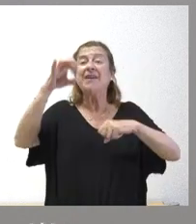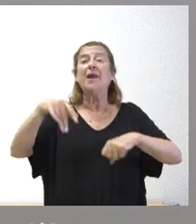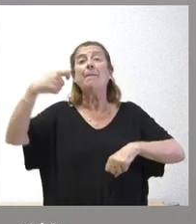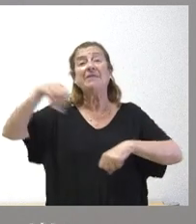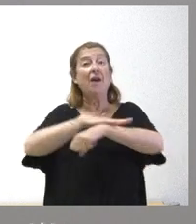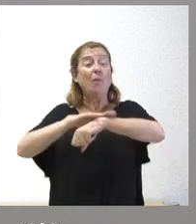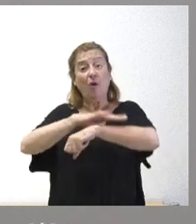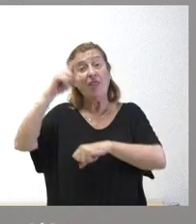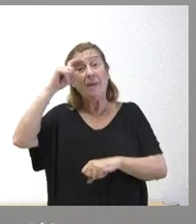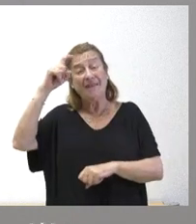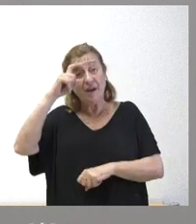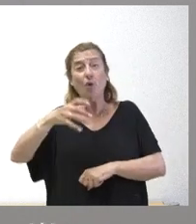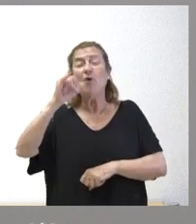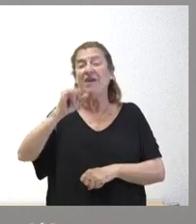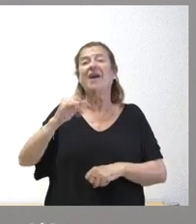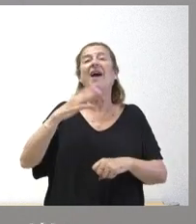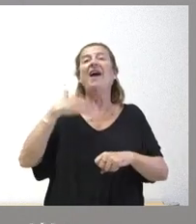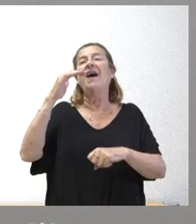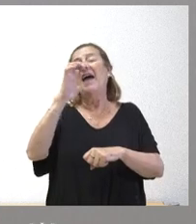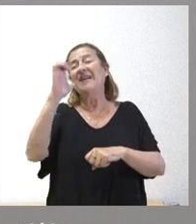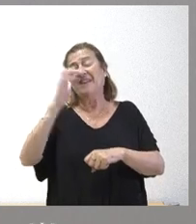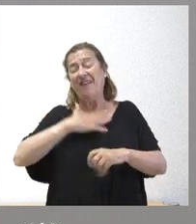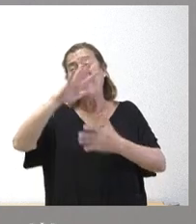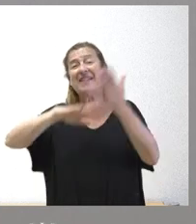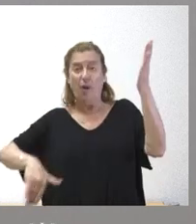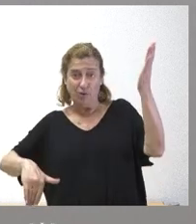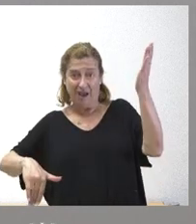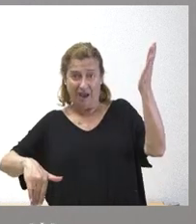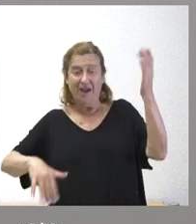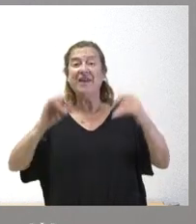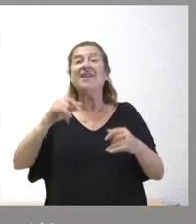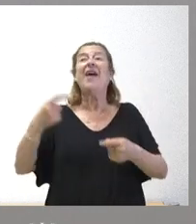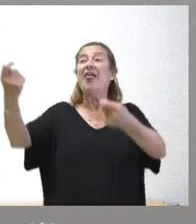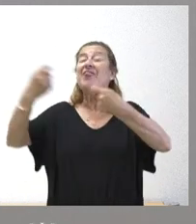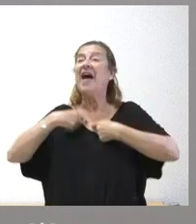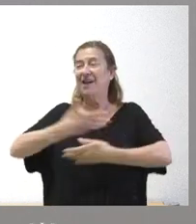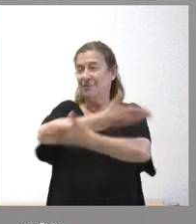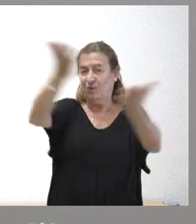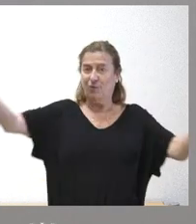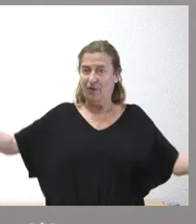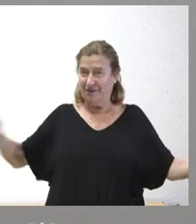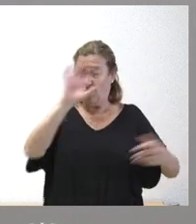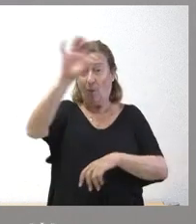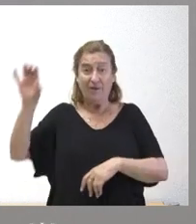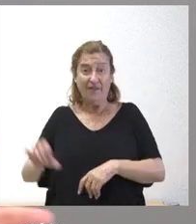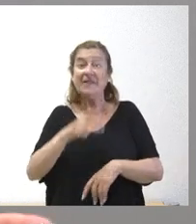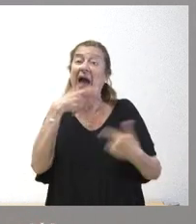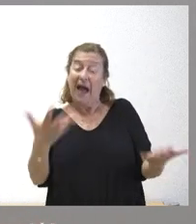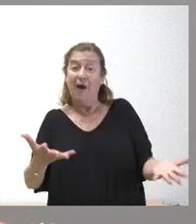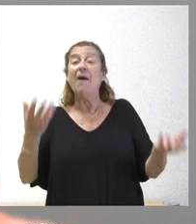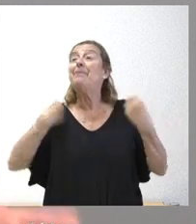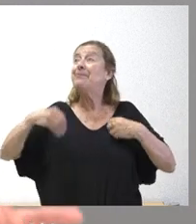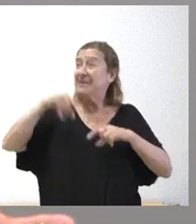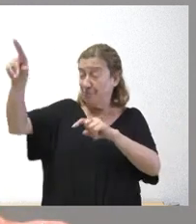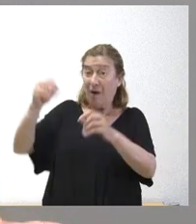Zapatero y Esquerra Republicana de Cataluña y se nos aplicó al resto de comunidades autónomas y ahora parece que a esos mismos ya no les vale